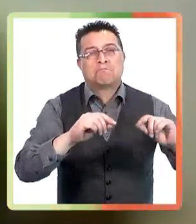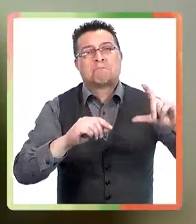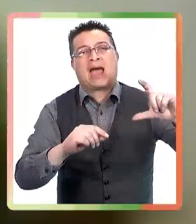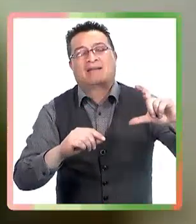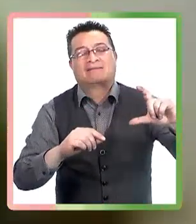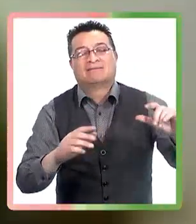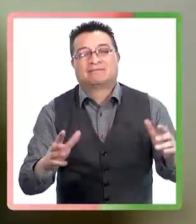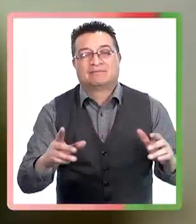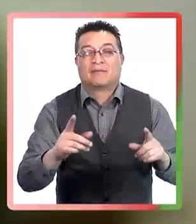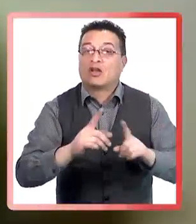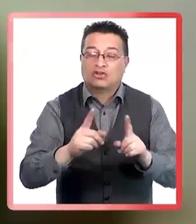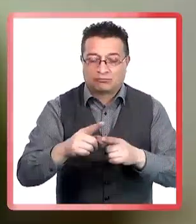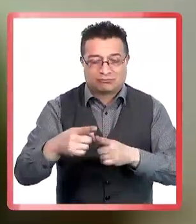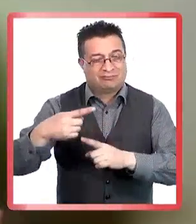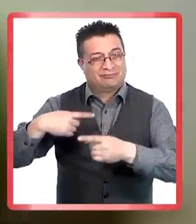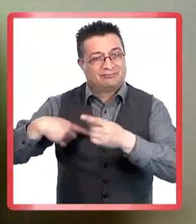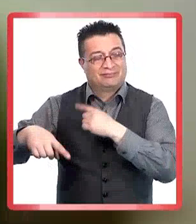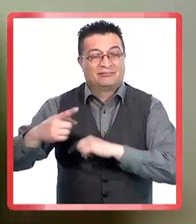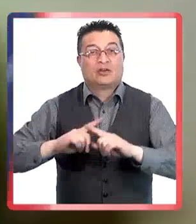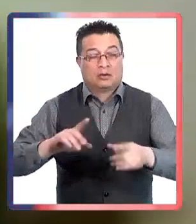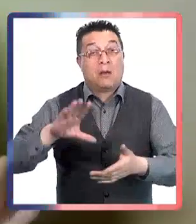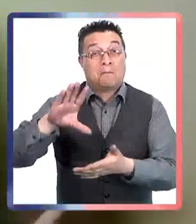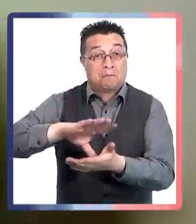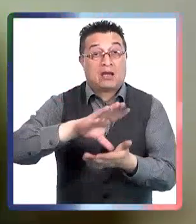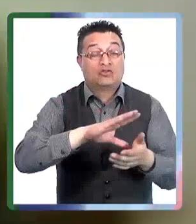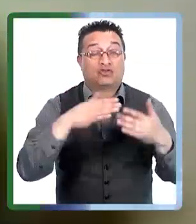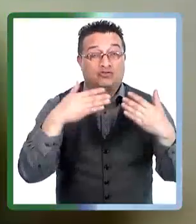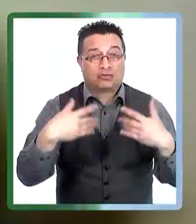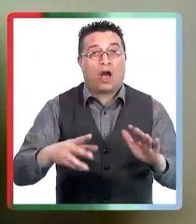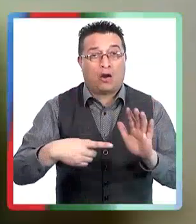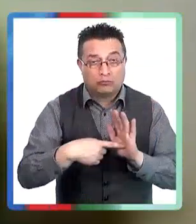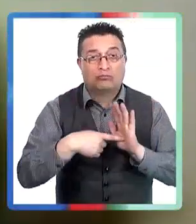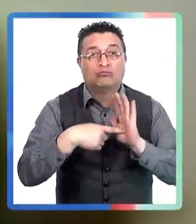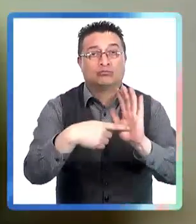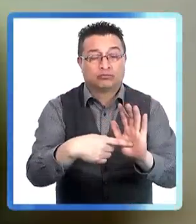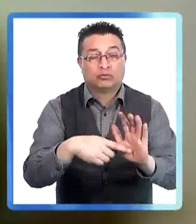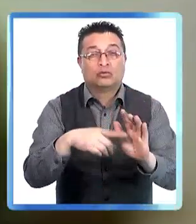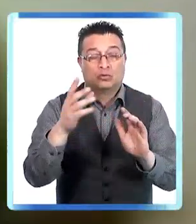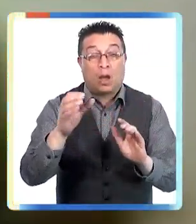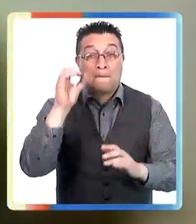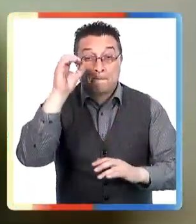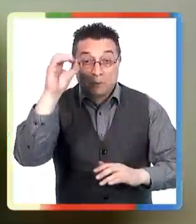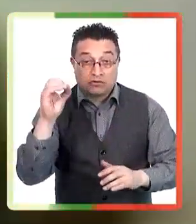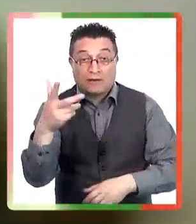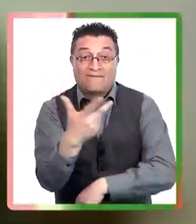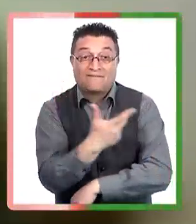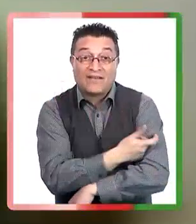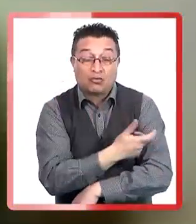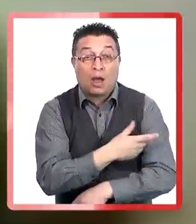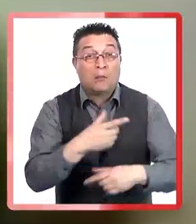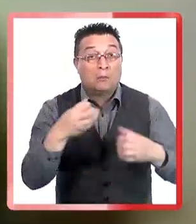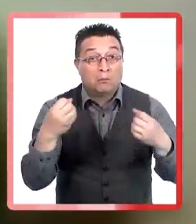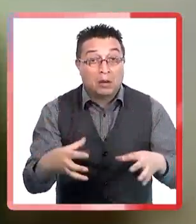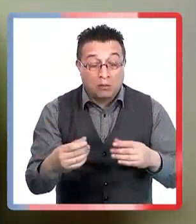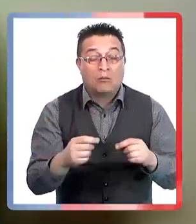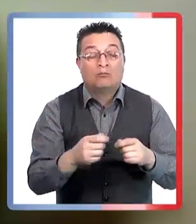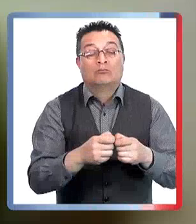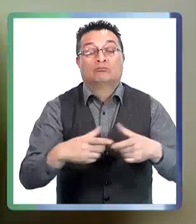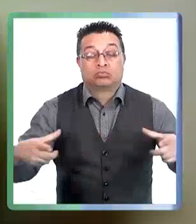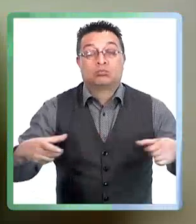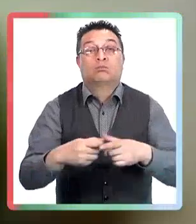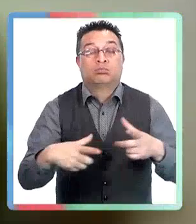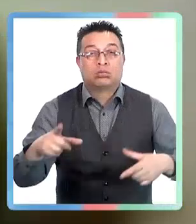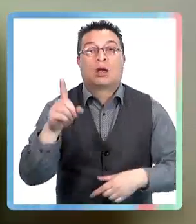brotes de sarampión. Países de primer mundista, de Europa, Estados Unidos, Estados de Estados Unidos, que teníamos brotes de